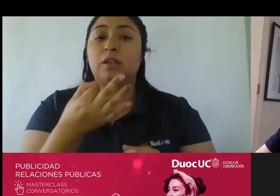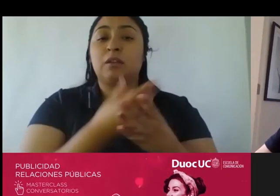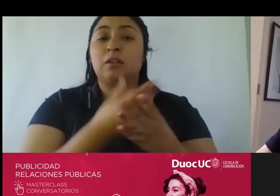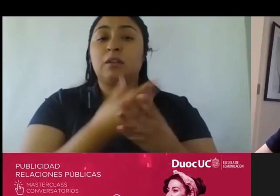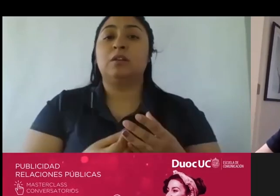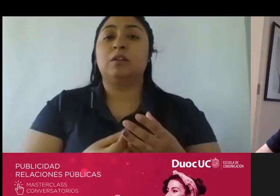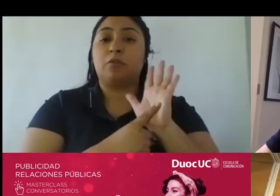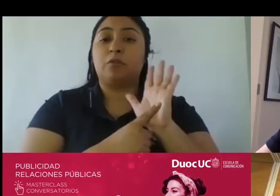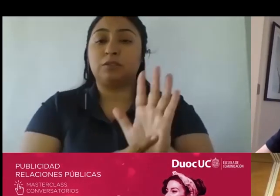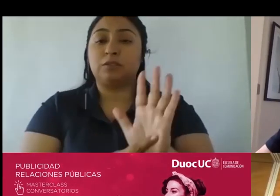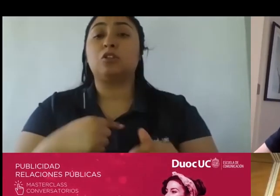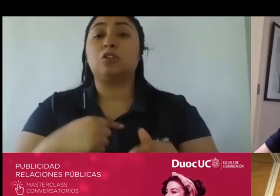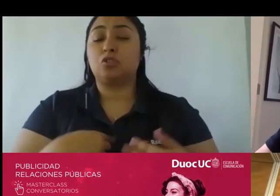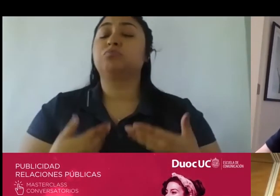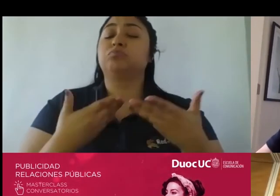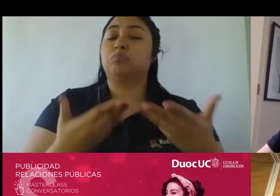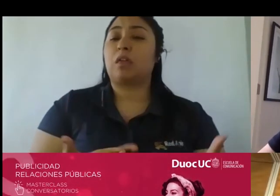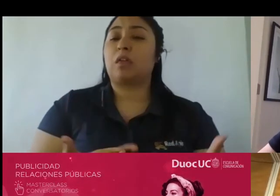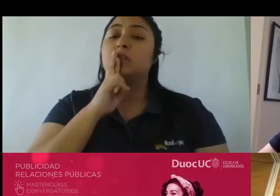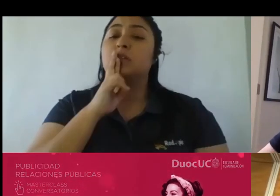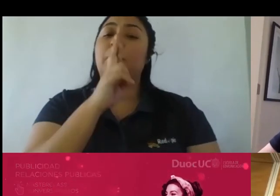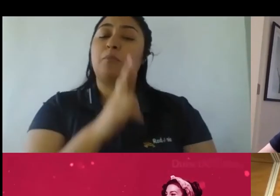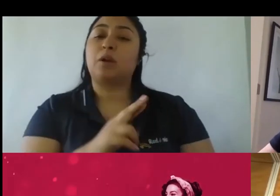respuestas y todo lo que ustedes quieran